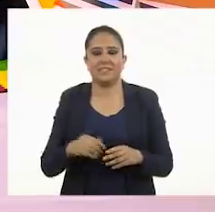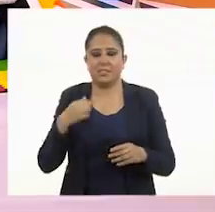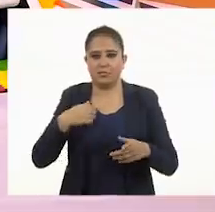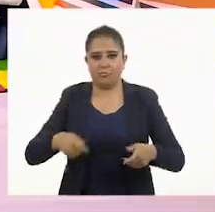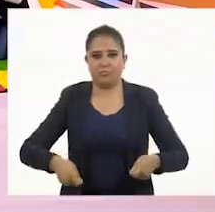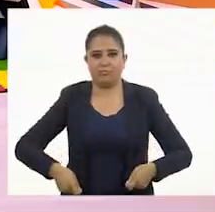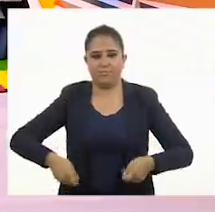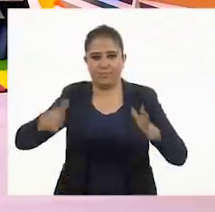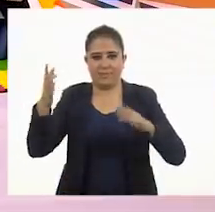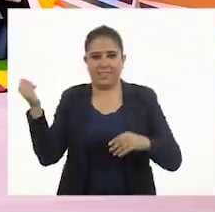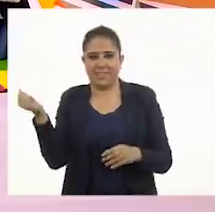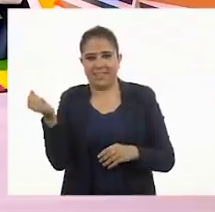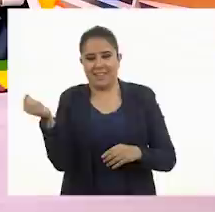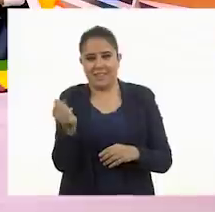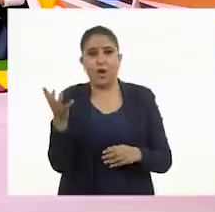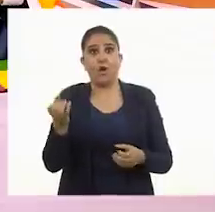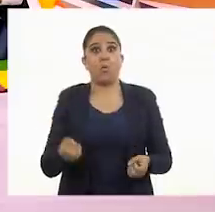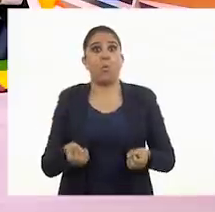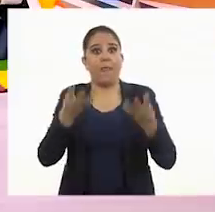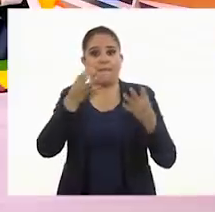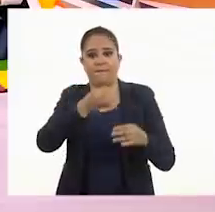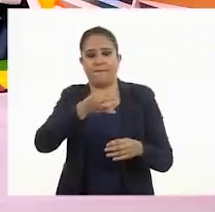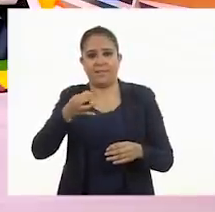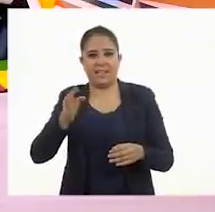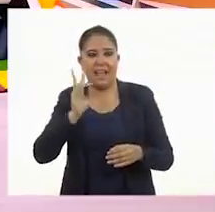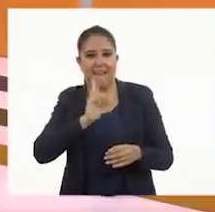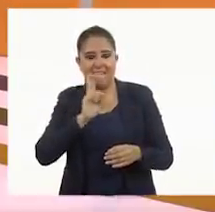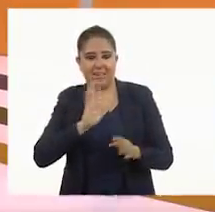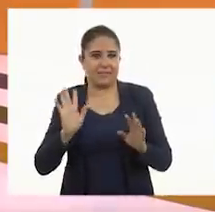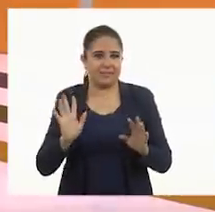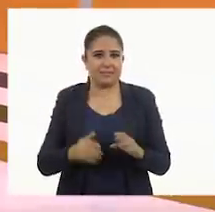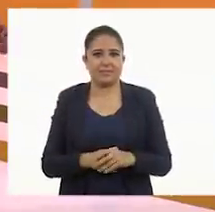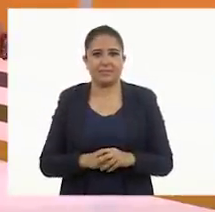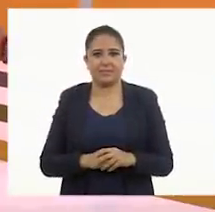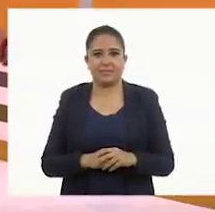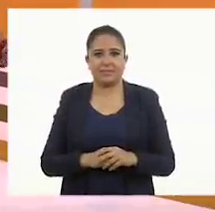dado y vamos a ver cuántas fichitas tengo que tomar del cajero.